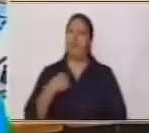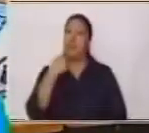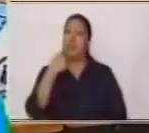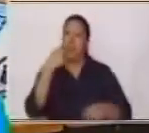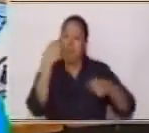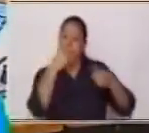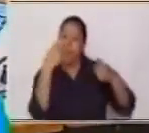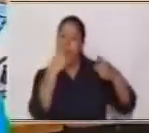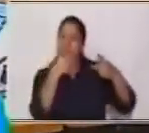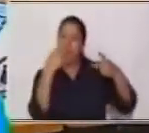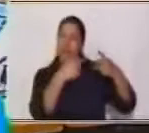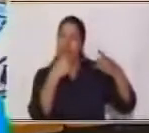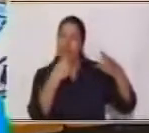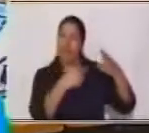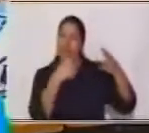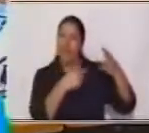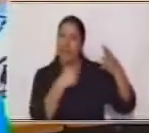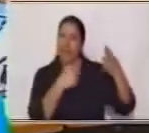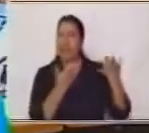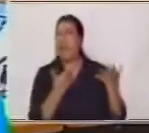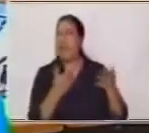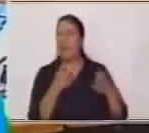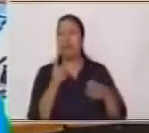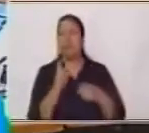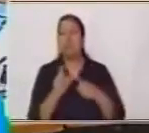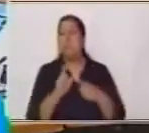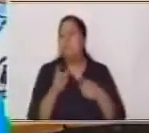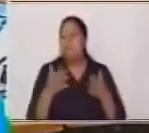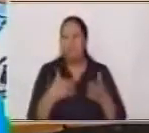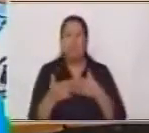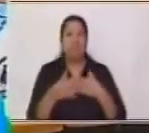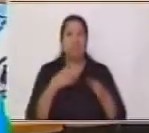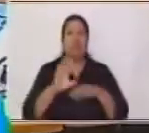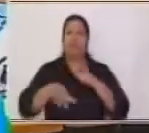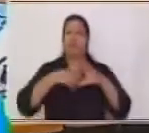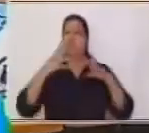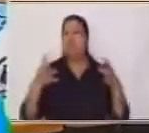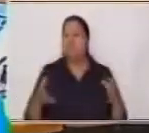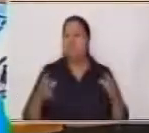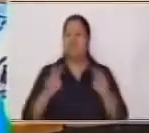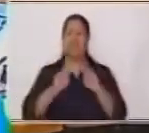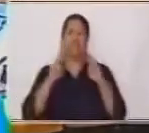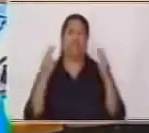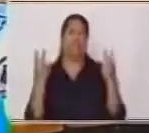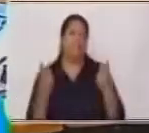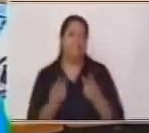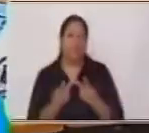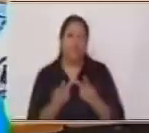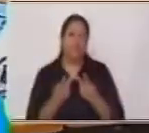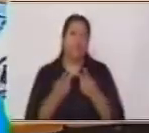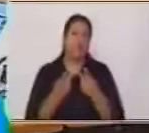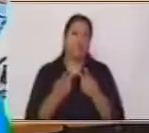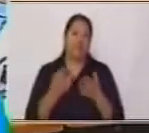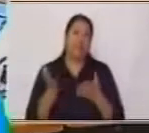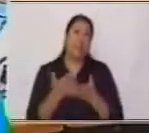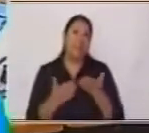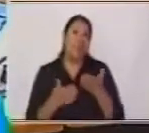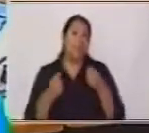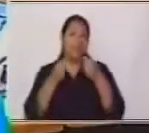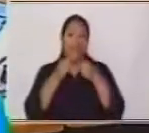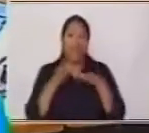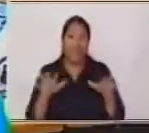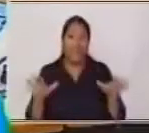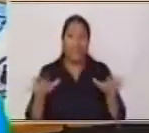Muchas cualidades De algún objeto De alguna fruta De alguna verdura De algún animal